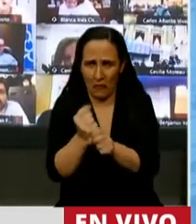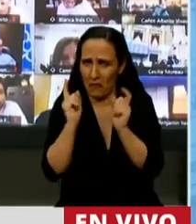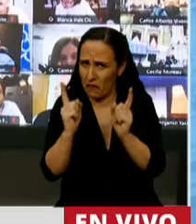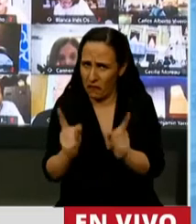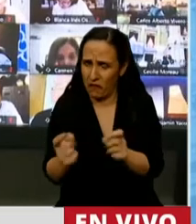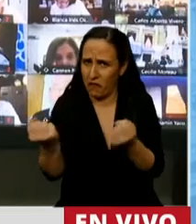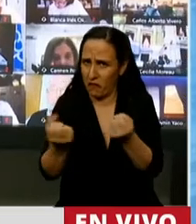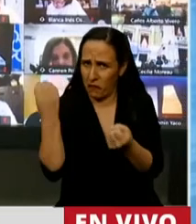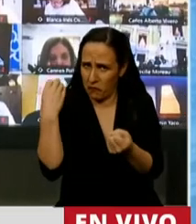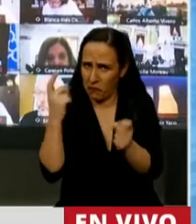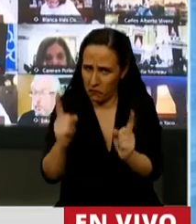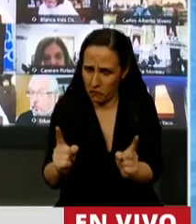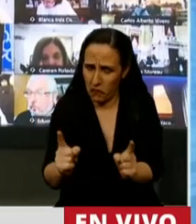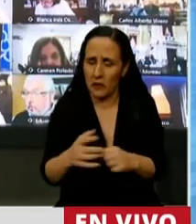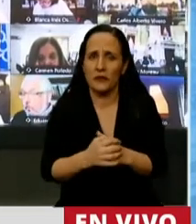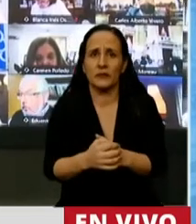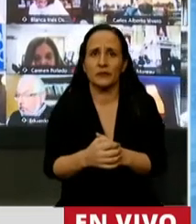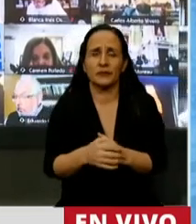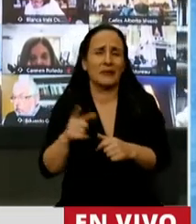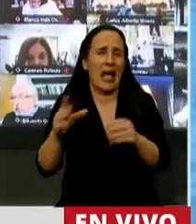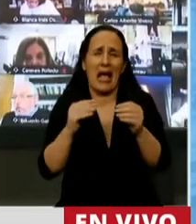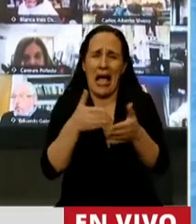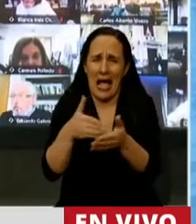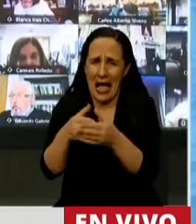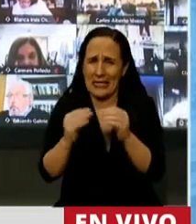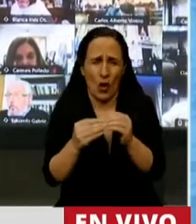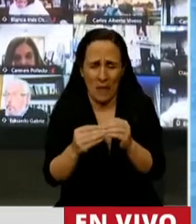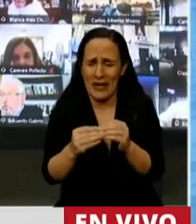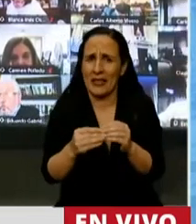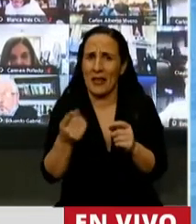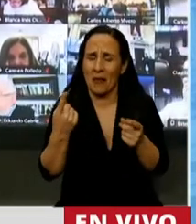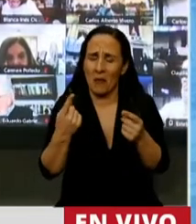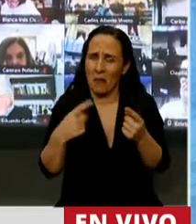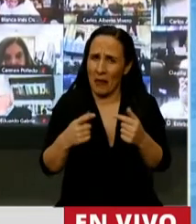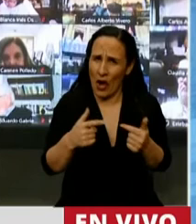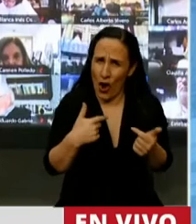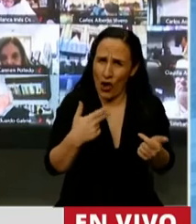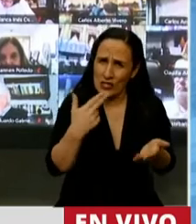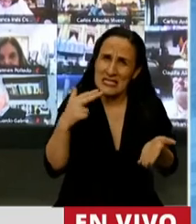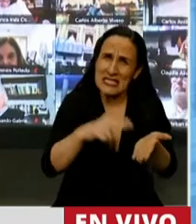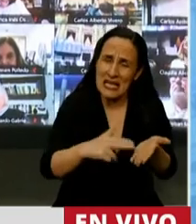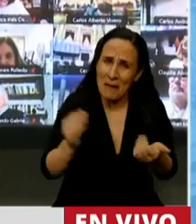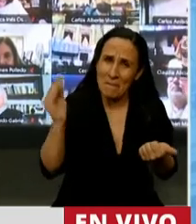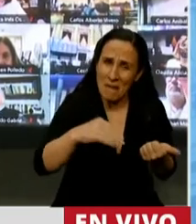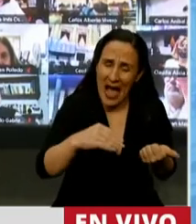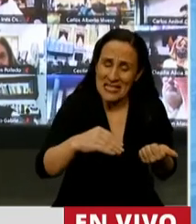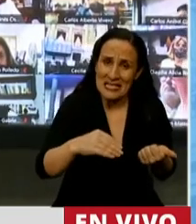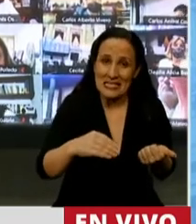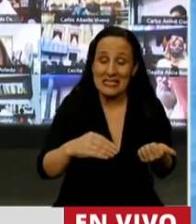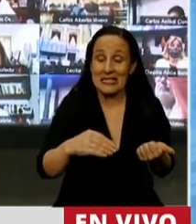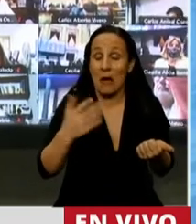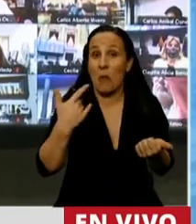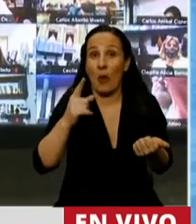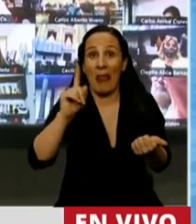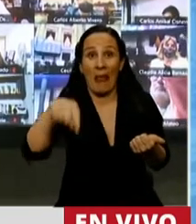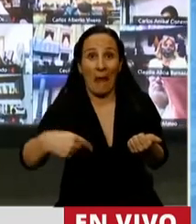y que se le han presentado un montón de inconvenientes, creo que imponerle mayores costos podría reflejarse,